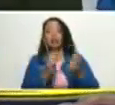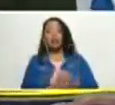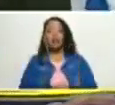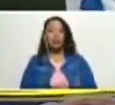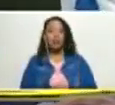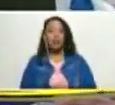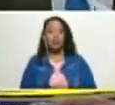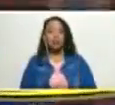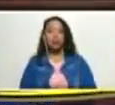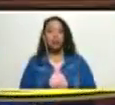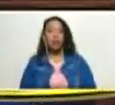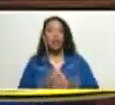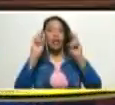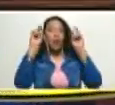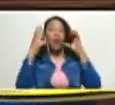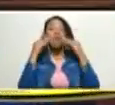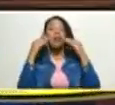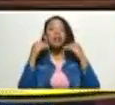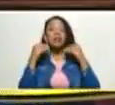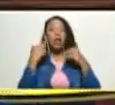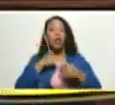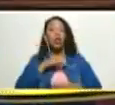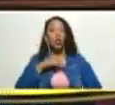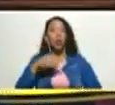y de la gran experiencia que nos quedó